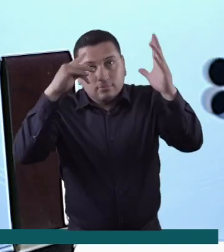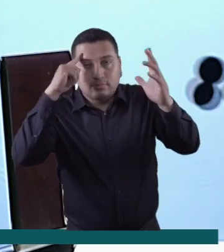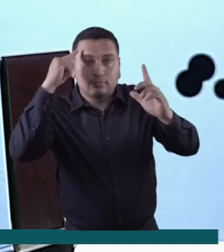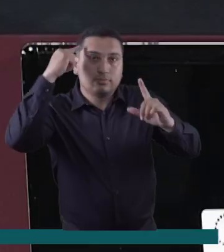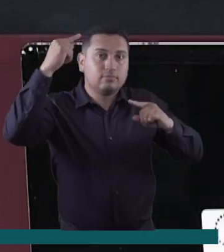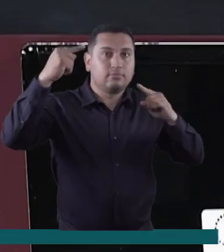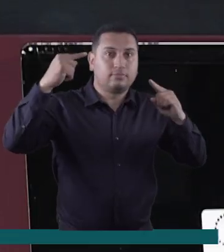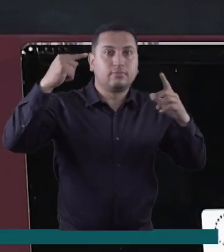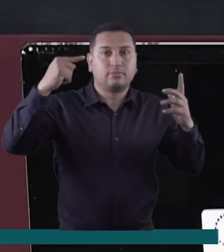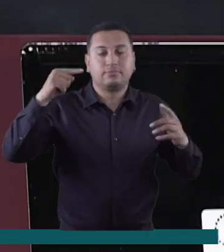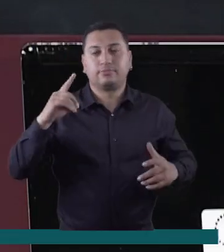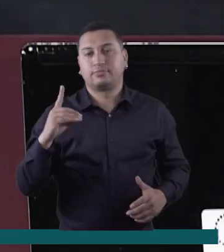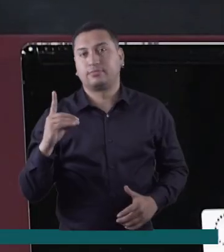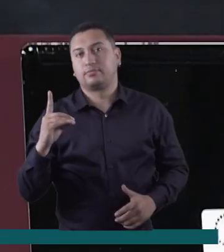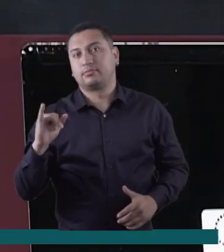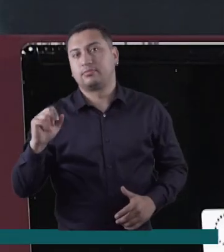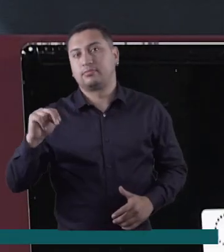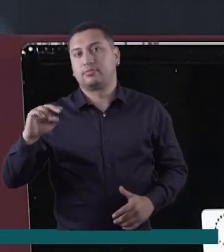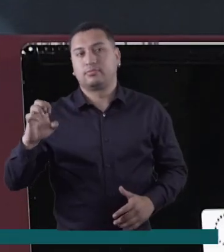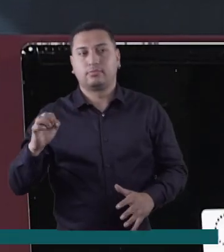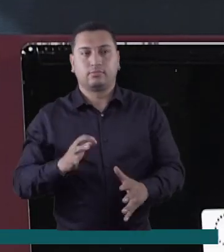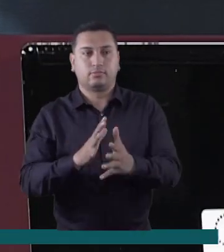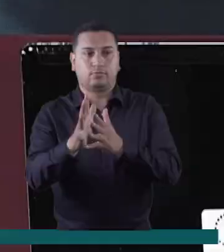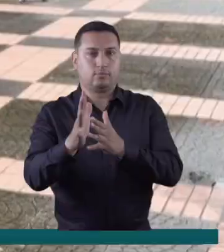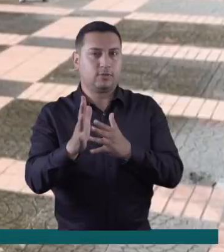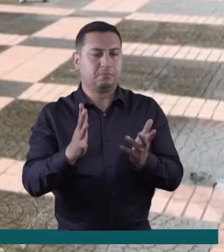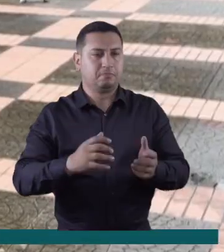imaginación. Dayán Trujillo nos tiene más detalles.